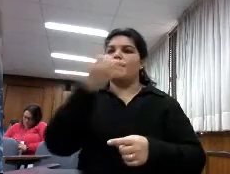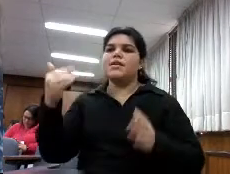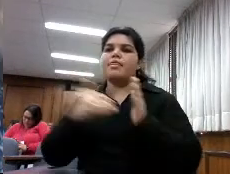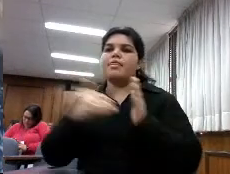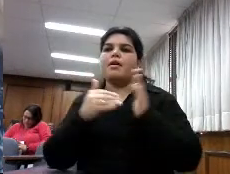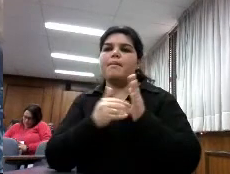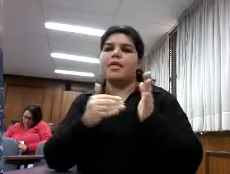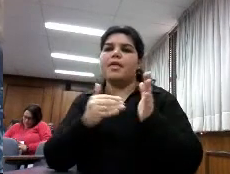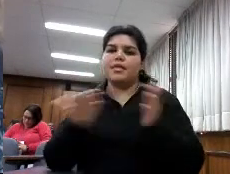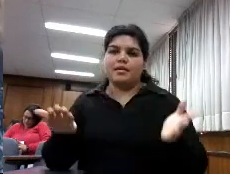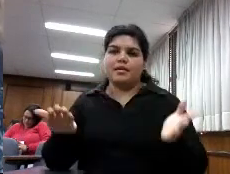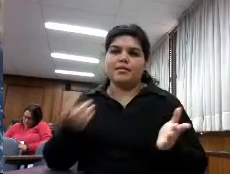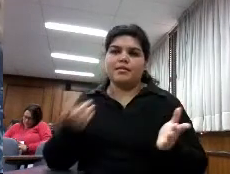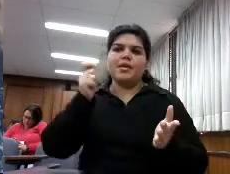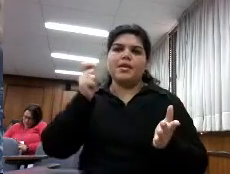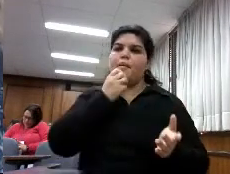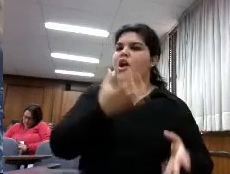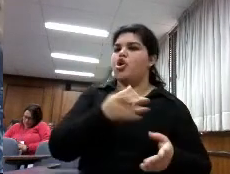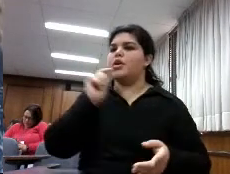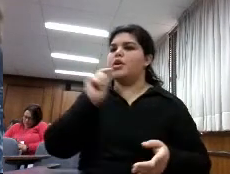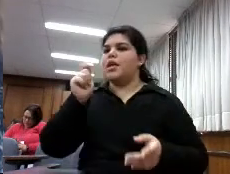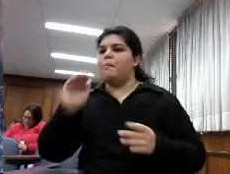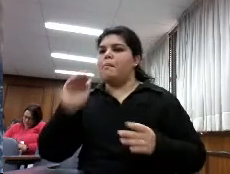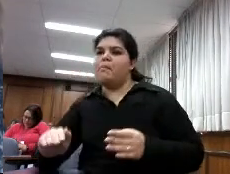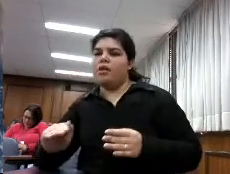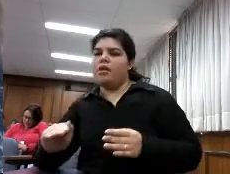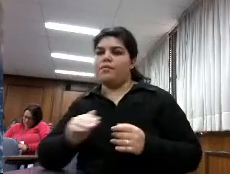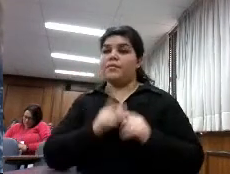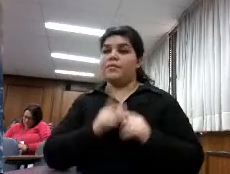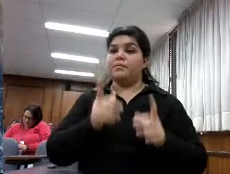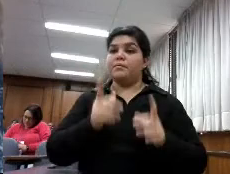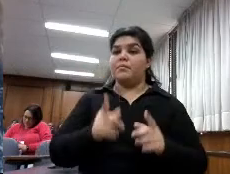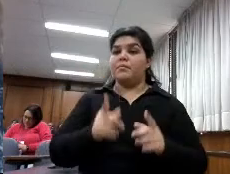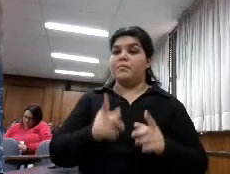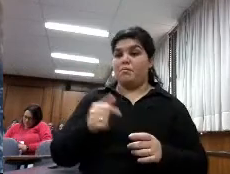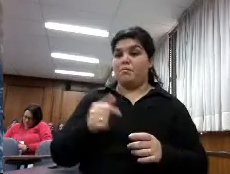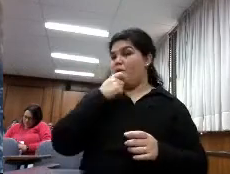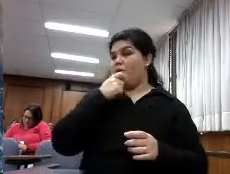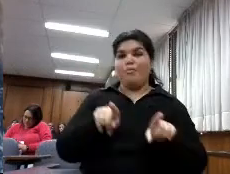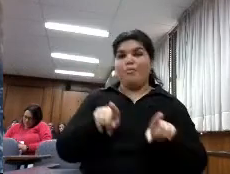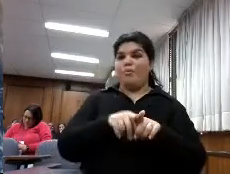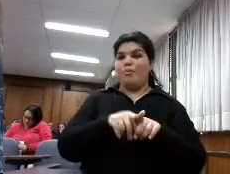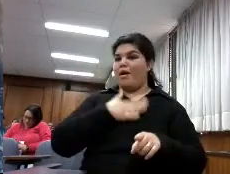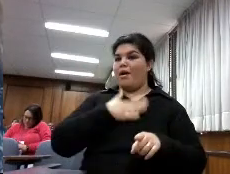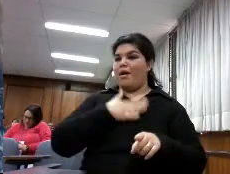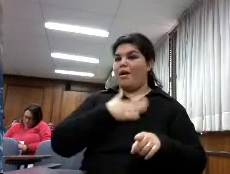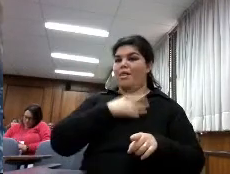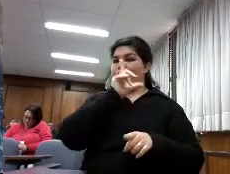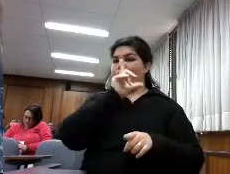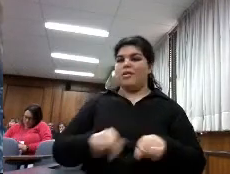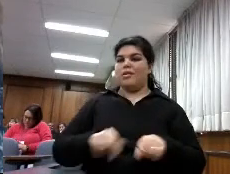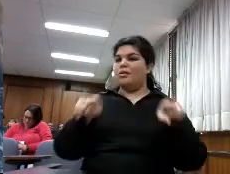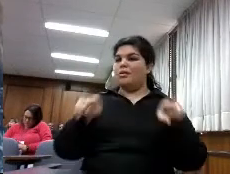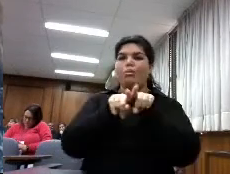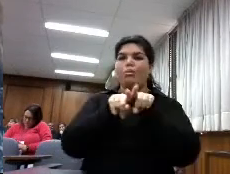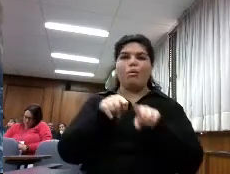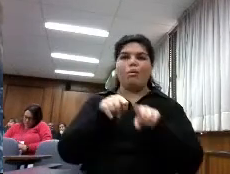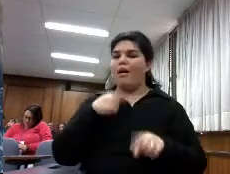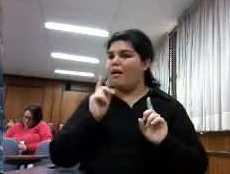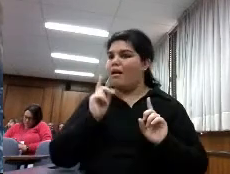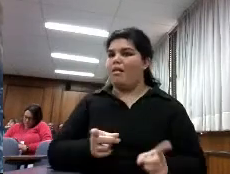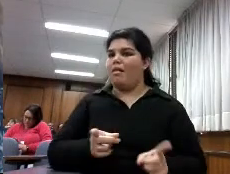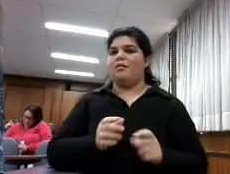la gente prefiere estudiar en la universidad politécnica Valencia que es la primera del ranking en la Pompeu Fabra que